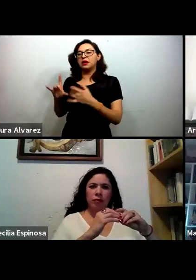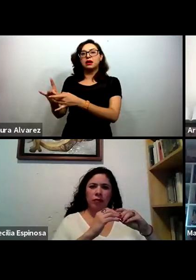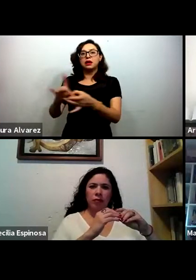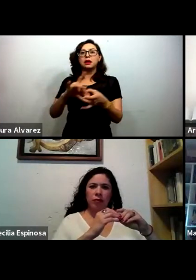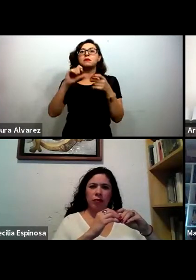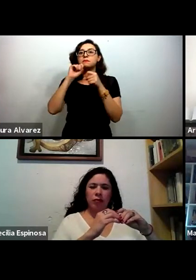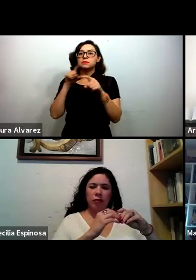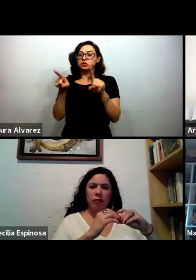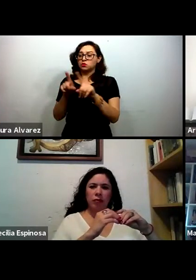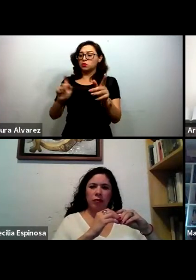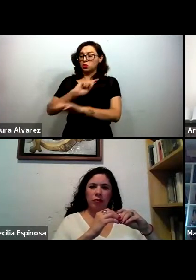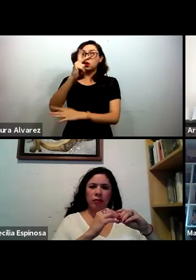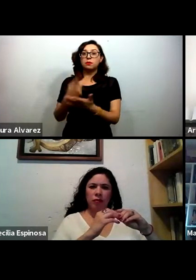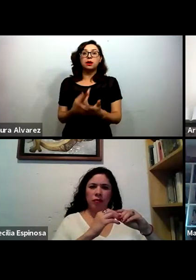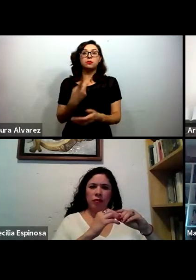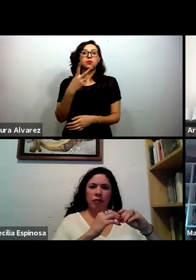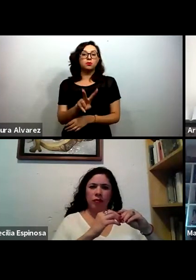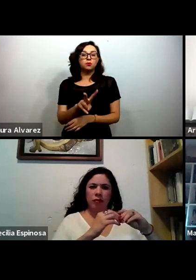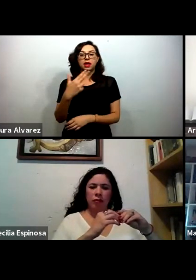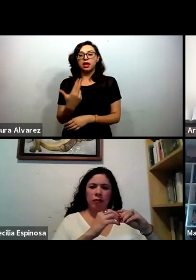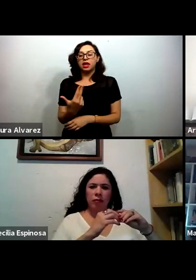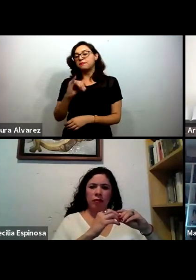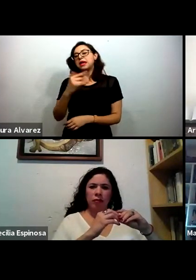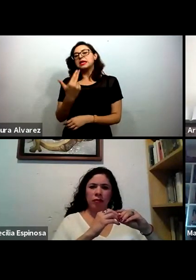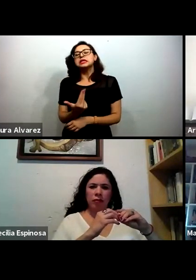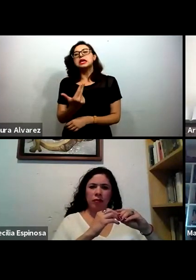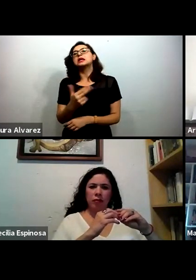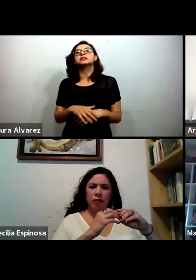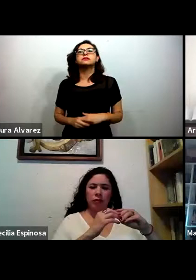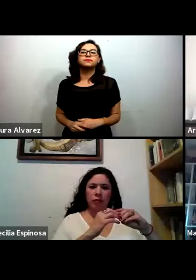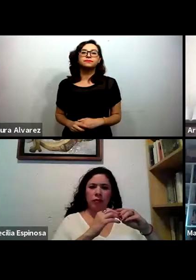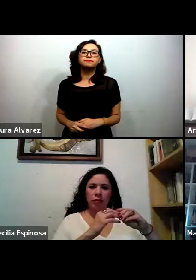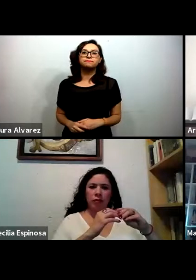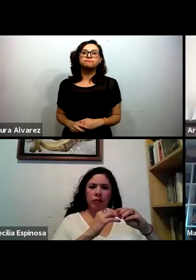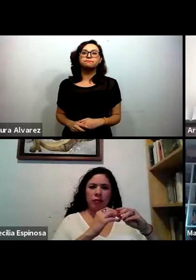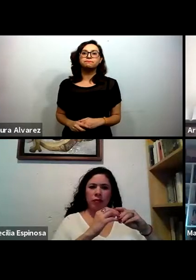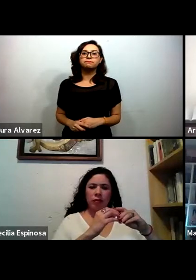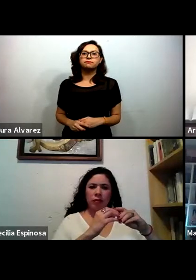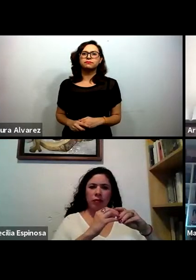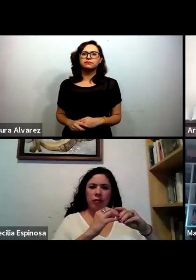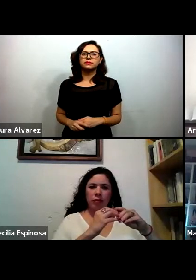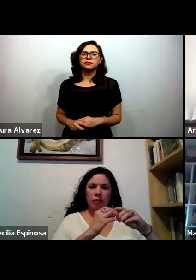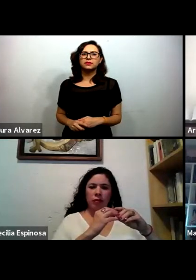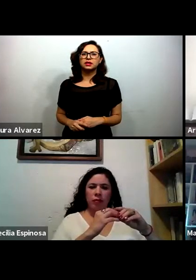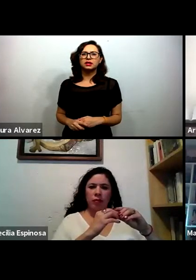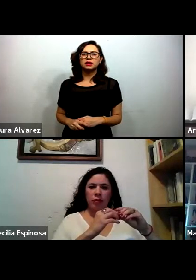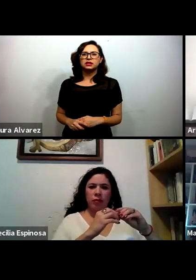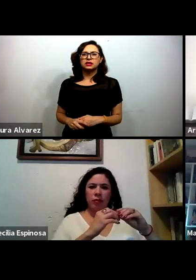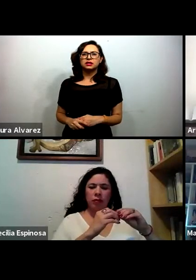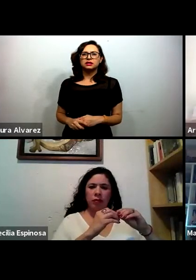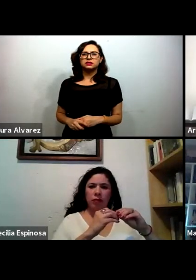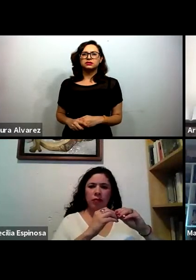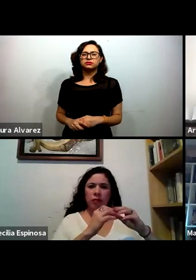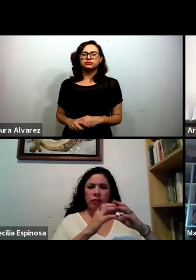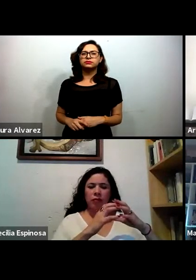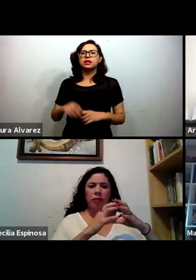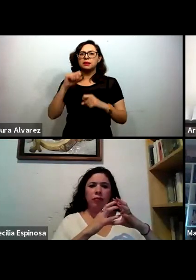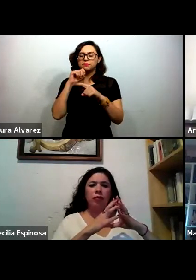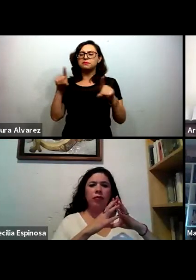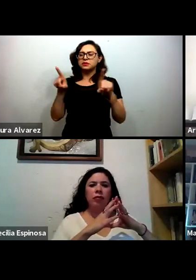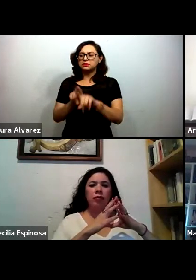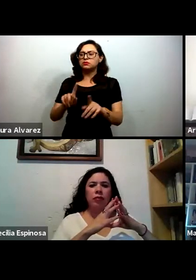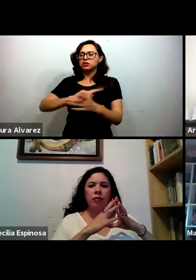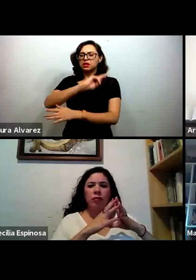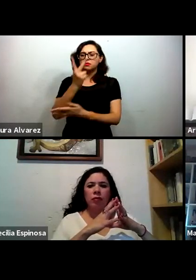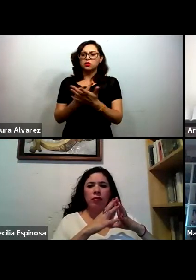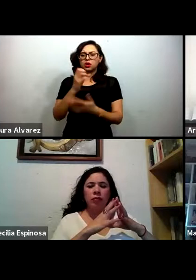del Global Health Council en Washington DC entre 1993 y 1996, y en el programa conjunto de las Naciones Unidas para